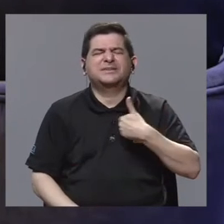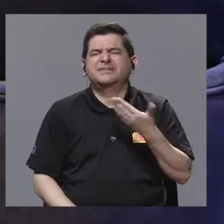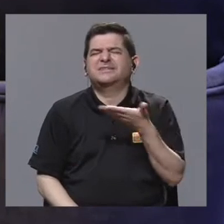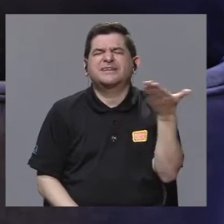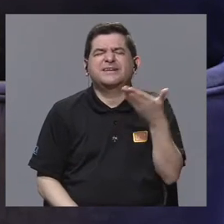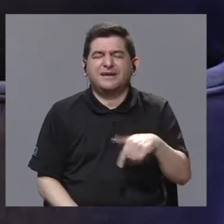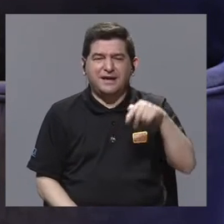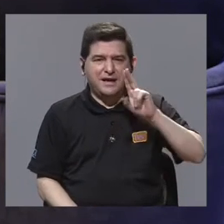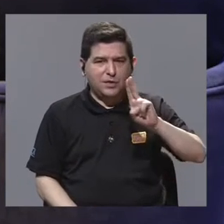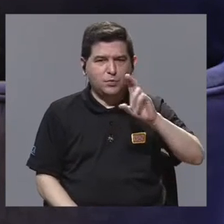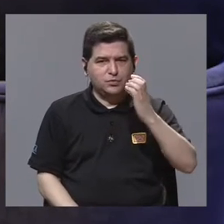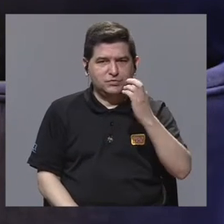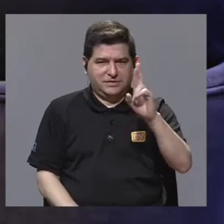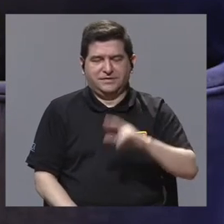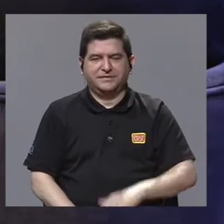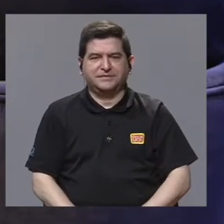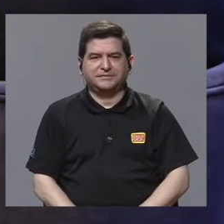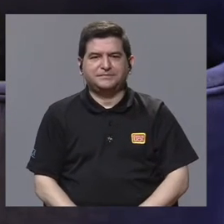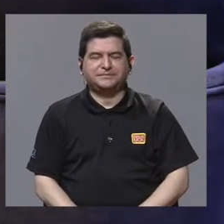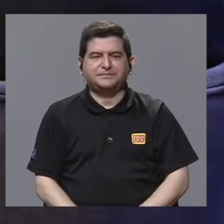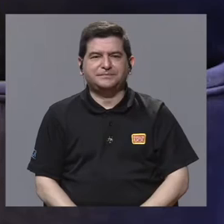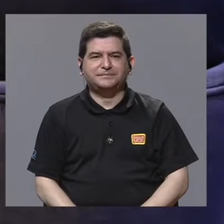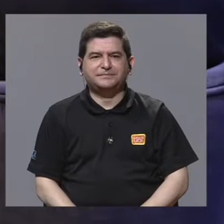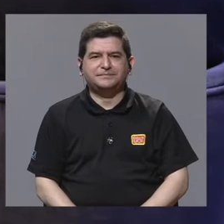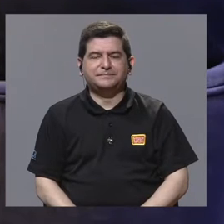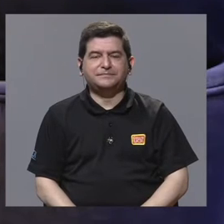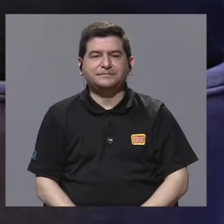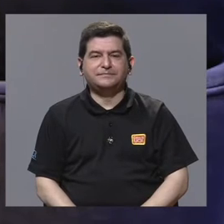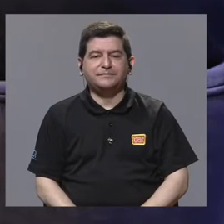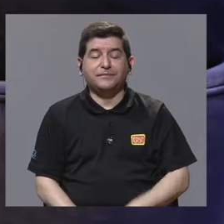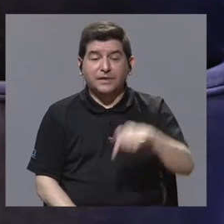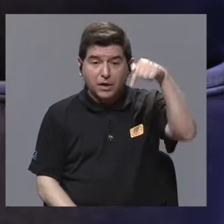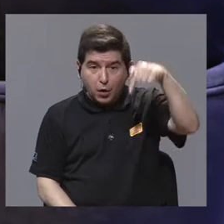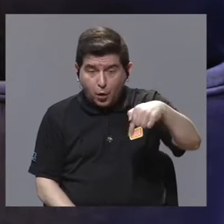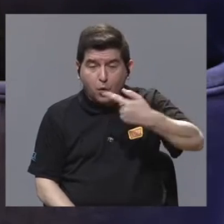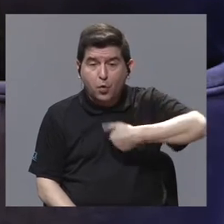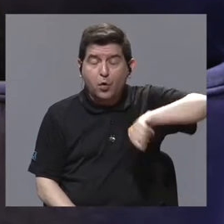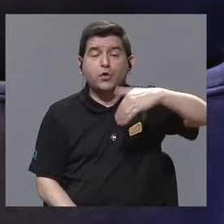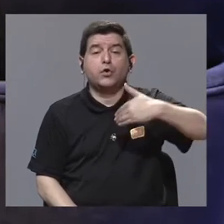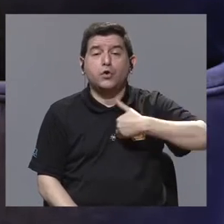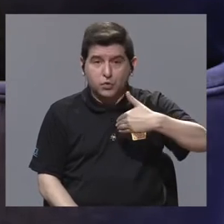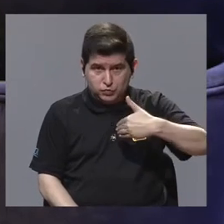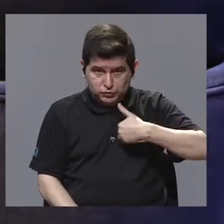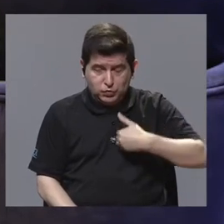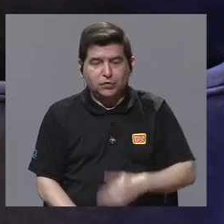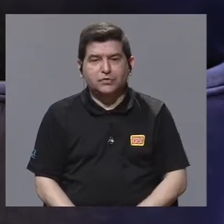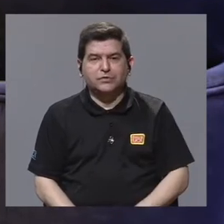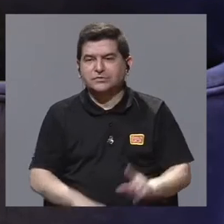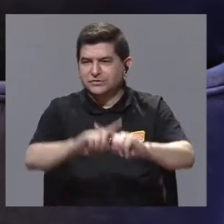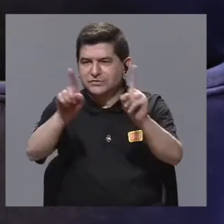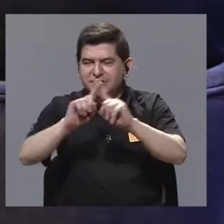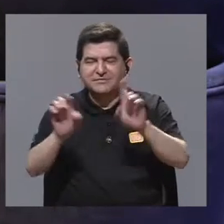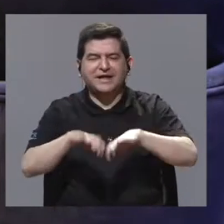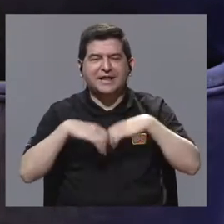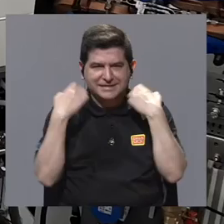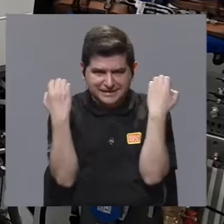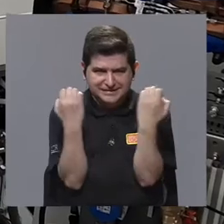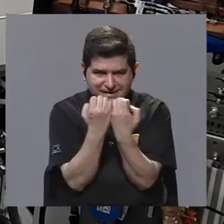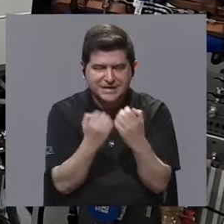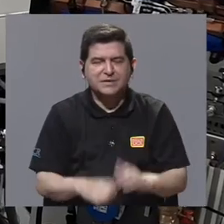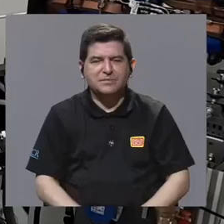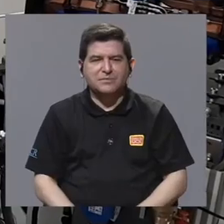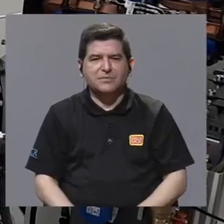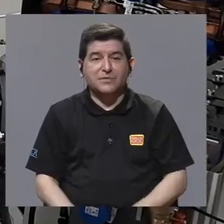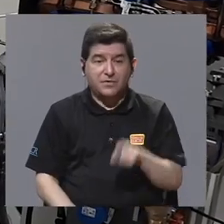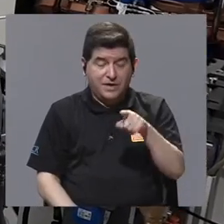en la Universidad de Costa Rica? Don Gustavo, lo que hoy tenemos es una serie de equipamientos. Por ejemplo,